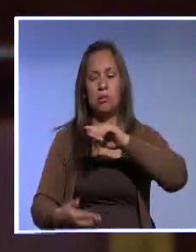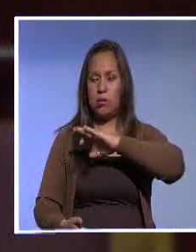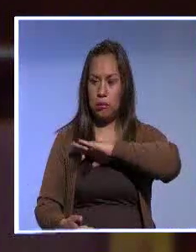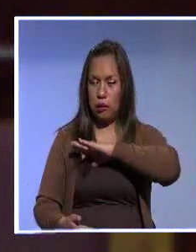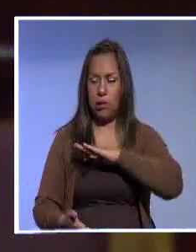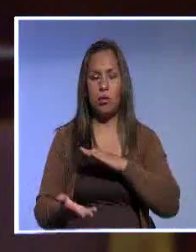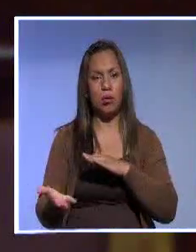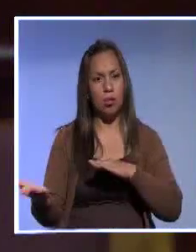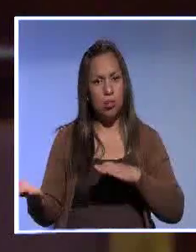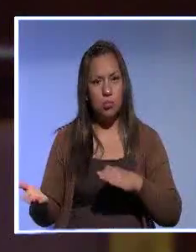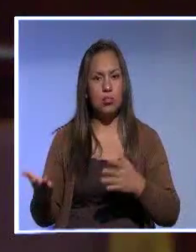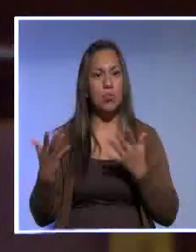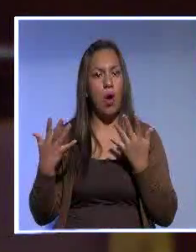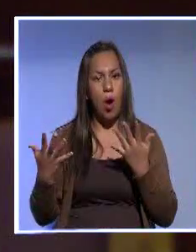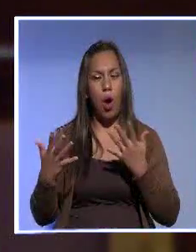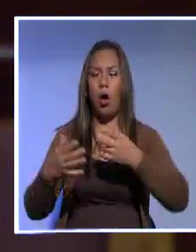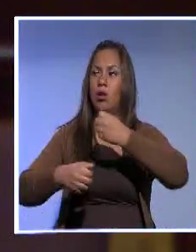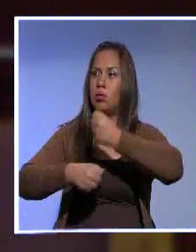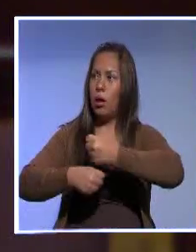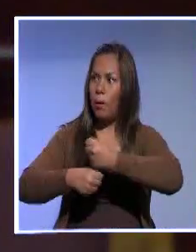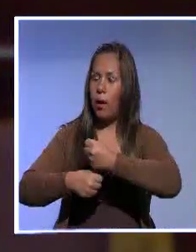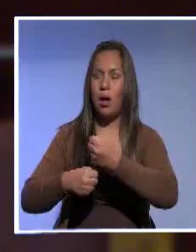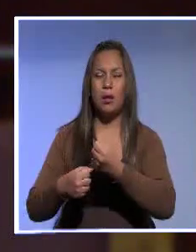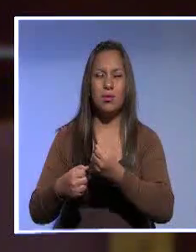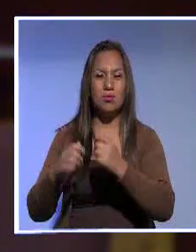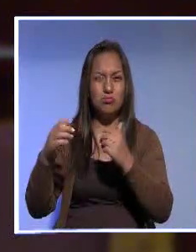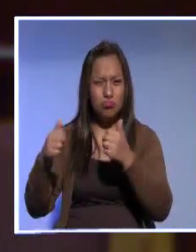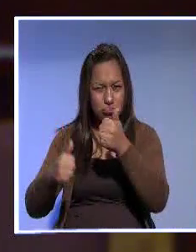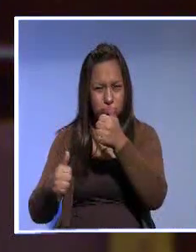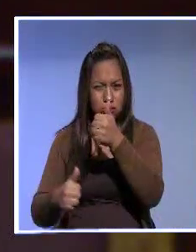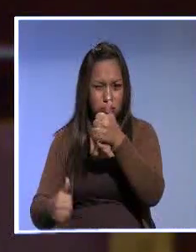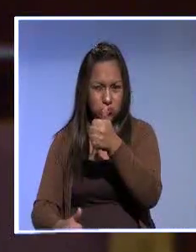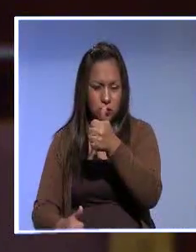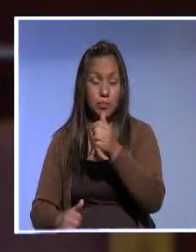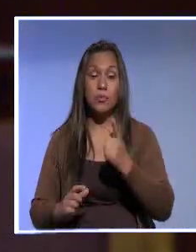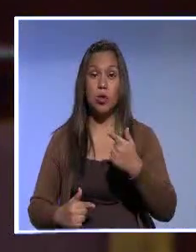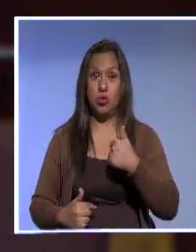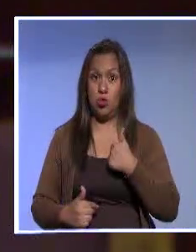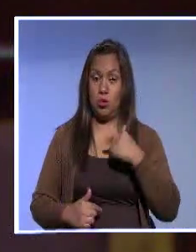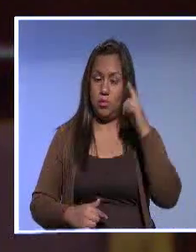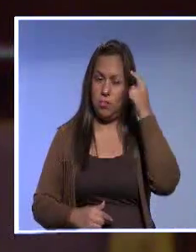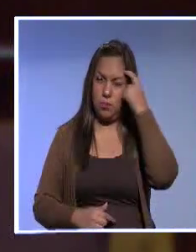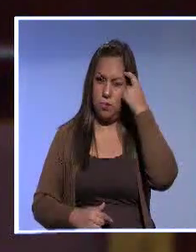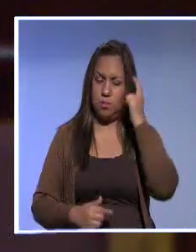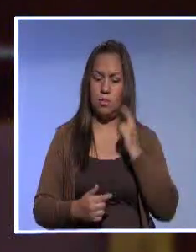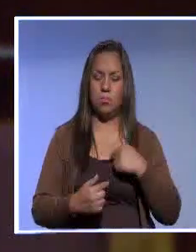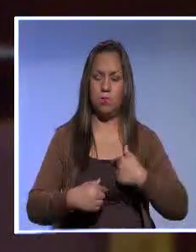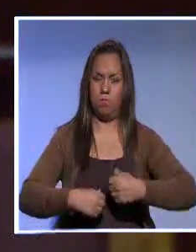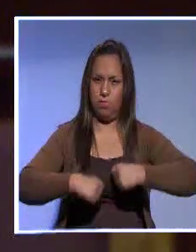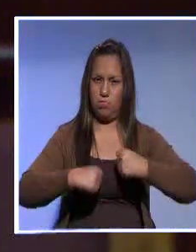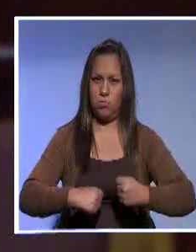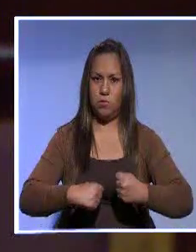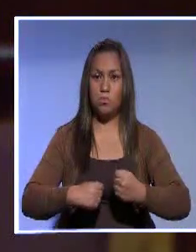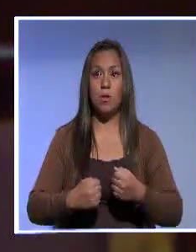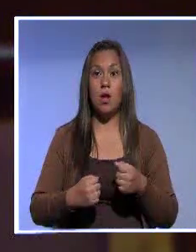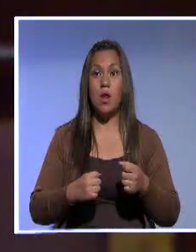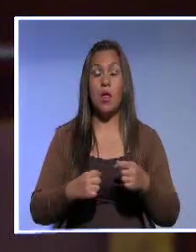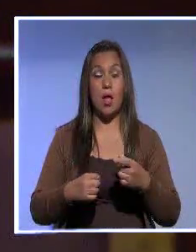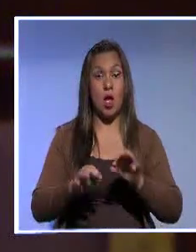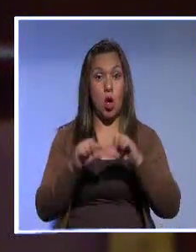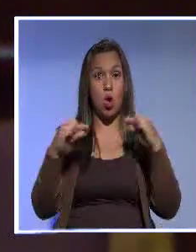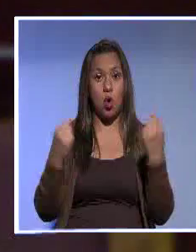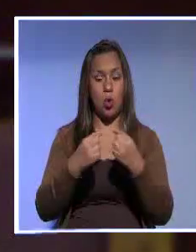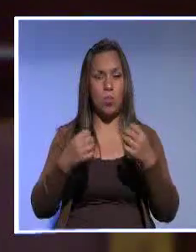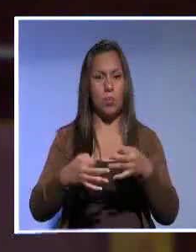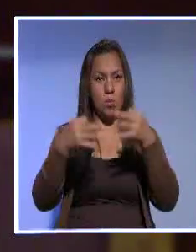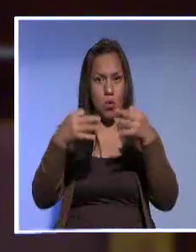sino los profesionales. Entonces, yo me propuse en el sindicalismo petrolero para que tengan cobertura, los